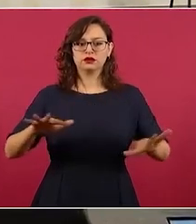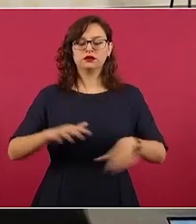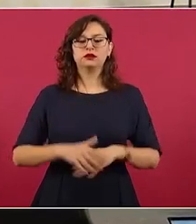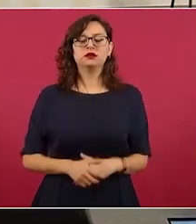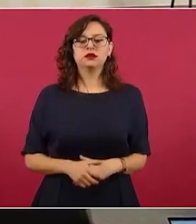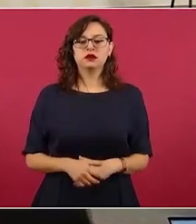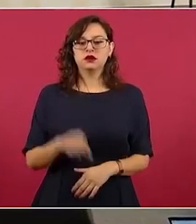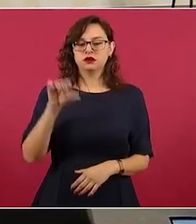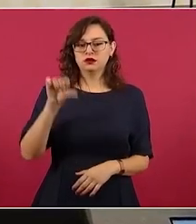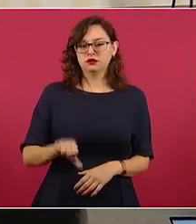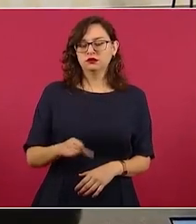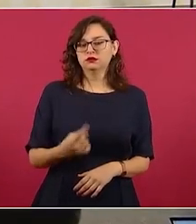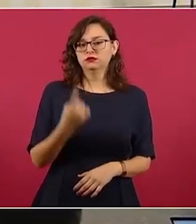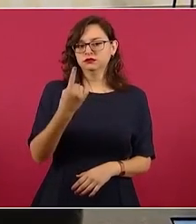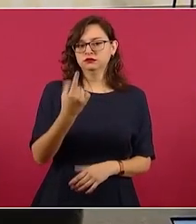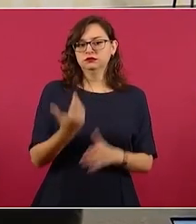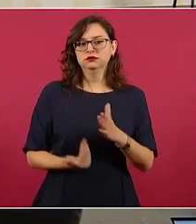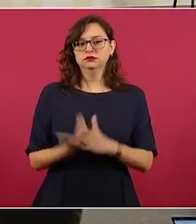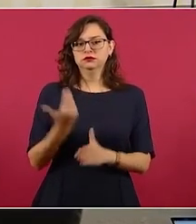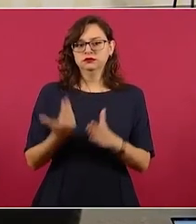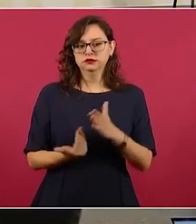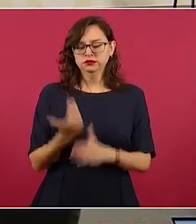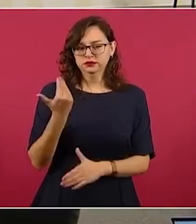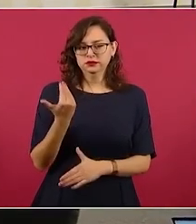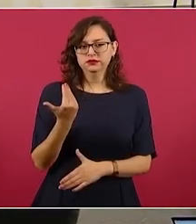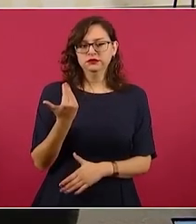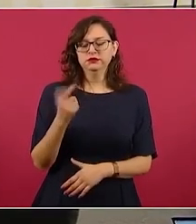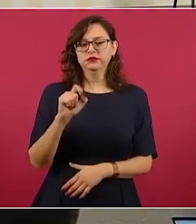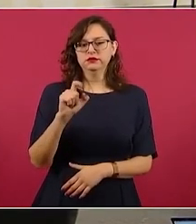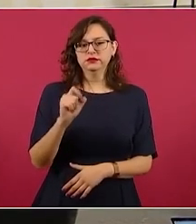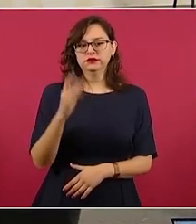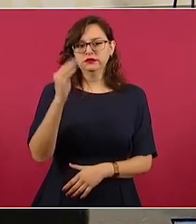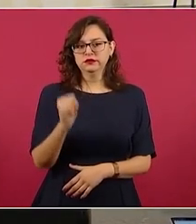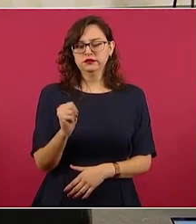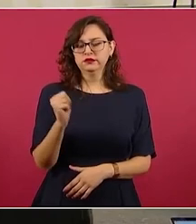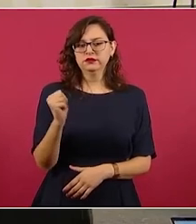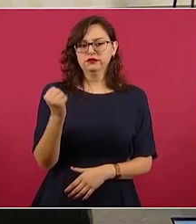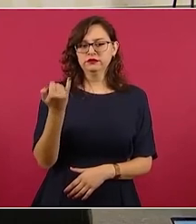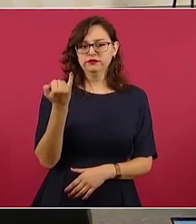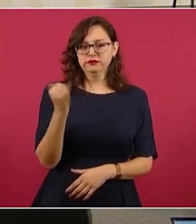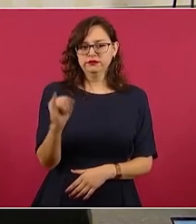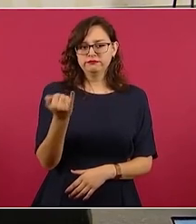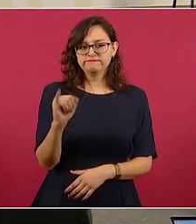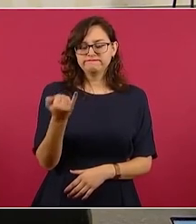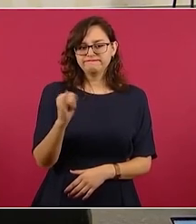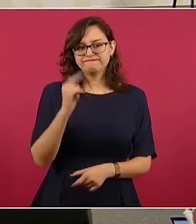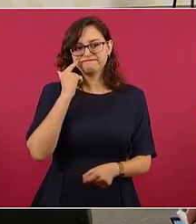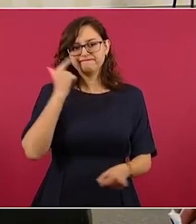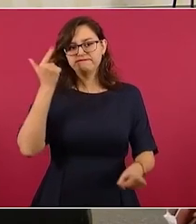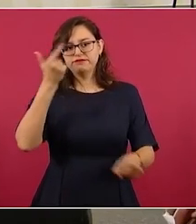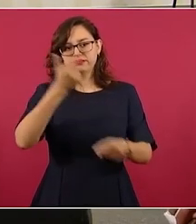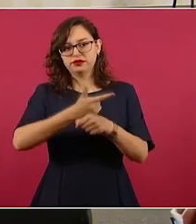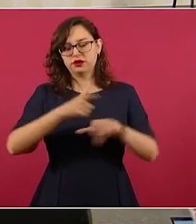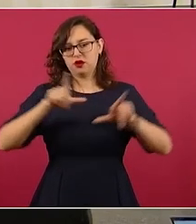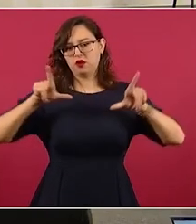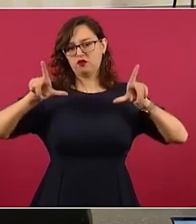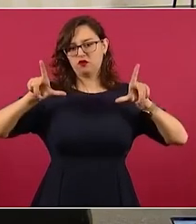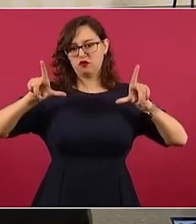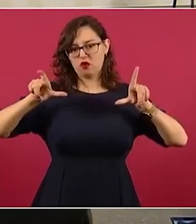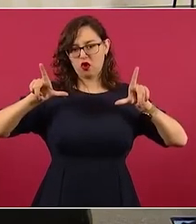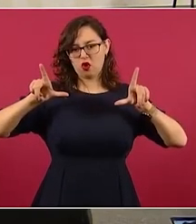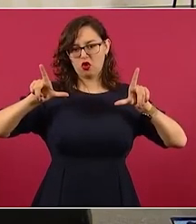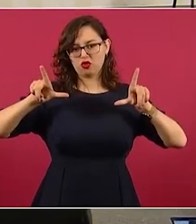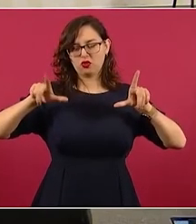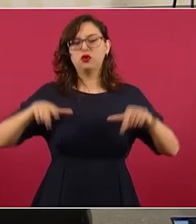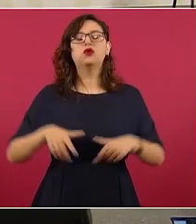del día de hoy 29 de julio una foto de la BBC el tráiler